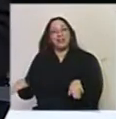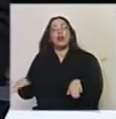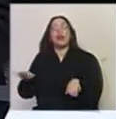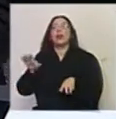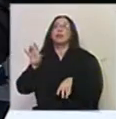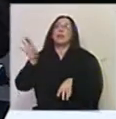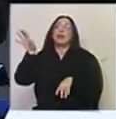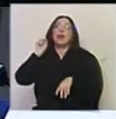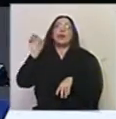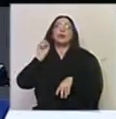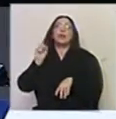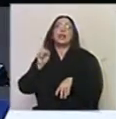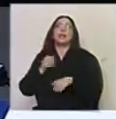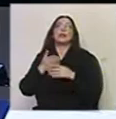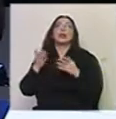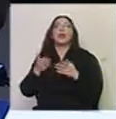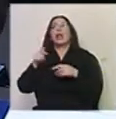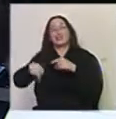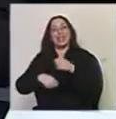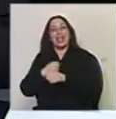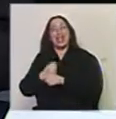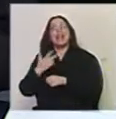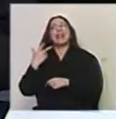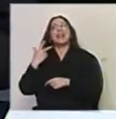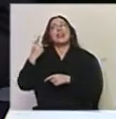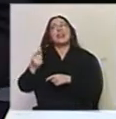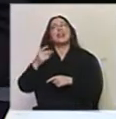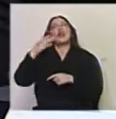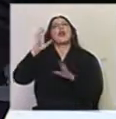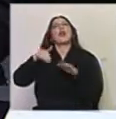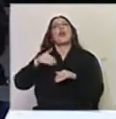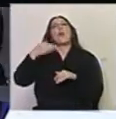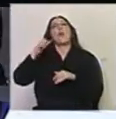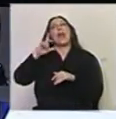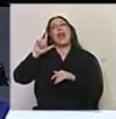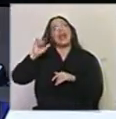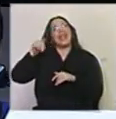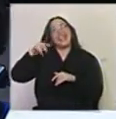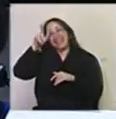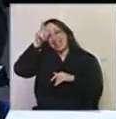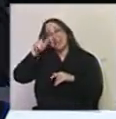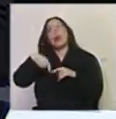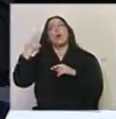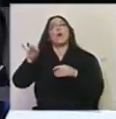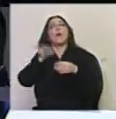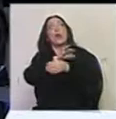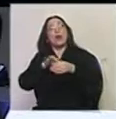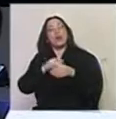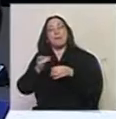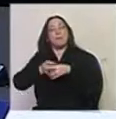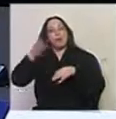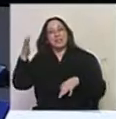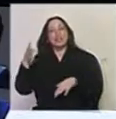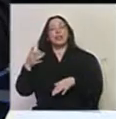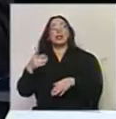escuchando, de repente este año van a tener al director de la Sinfónica de Berlín o una solista ganadora del concurso Paganini de Violín indiferentemente,